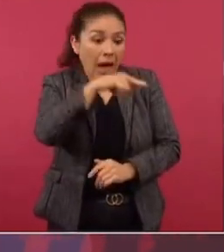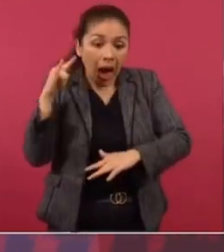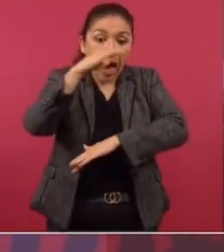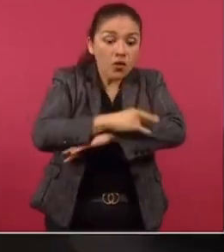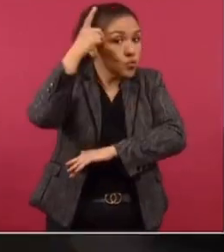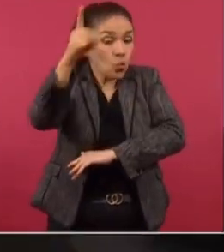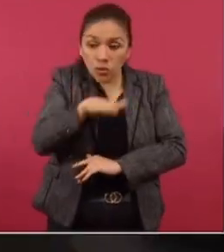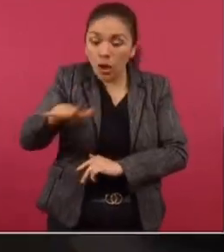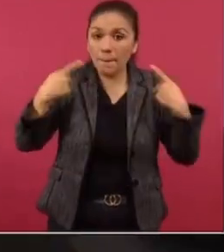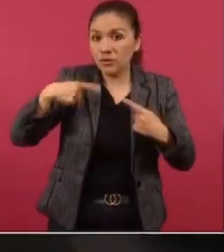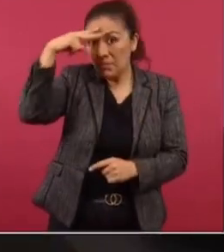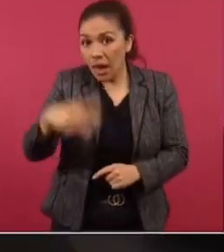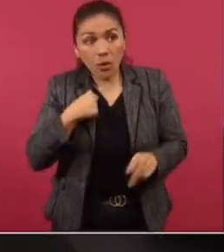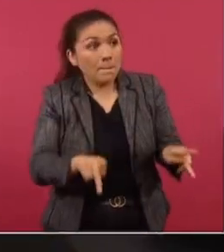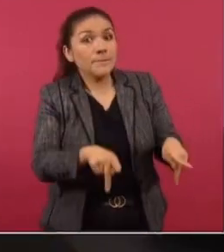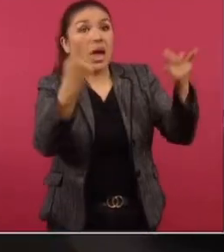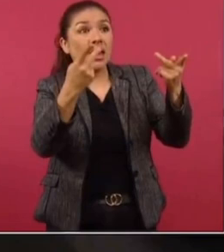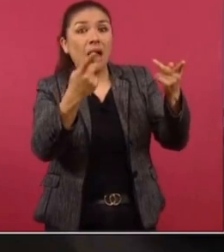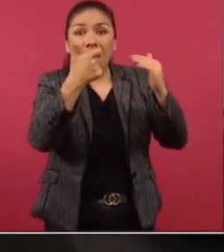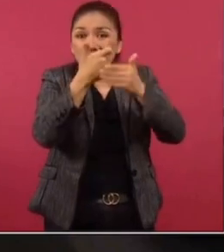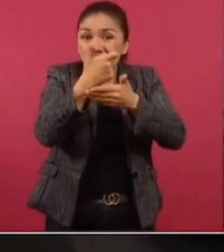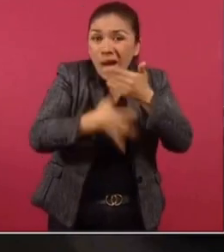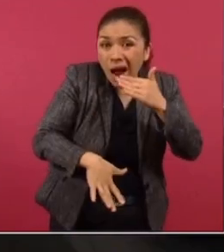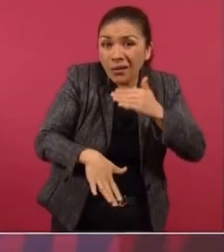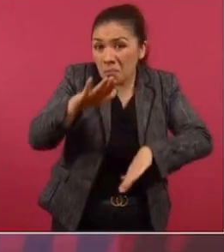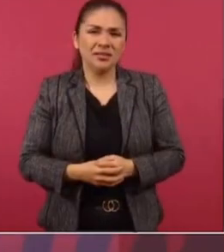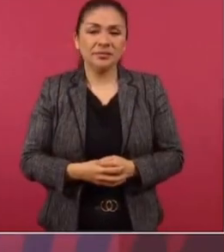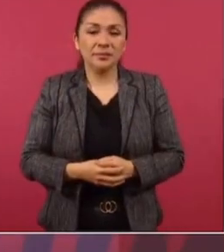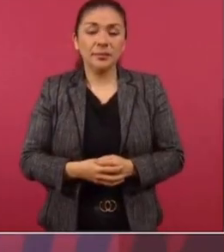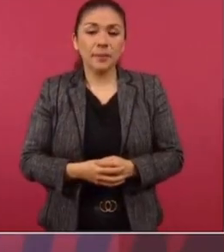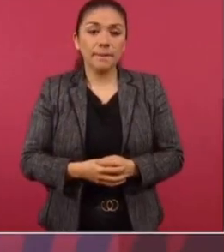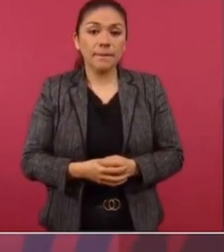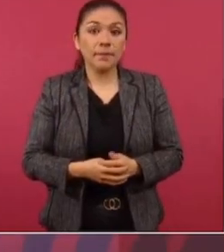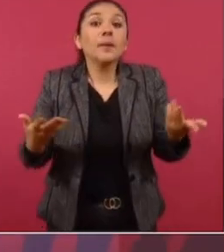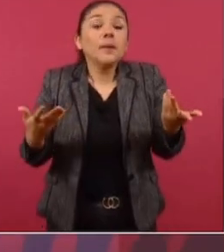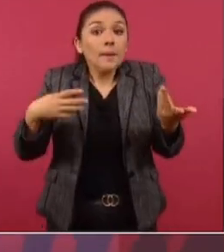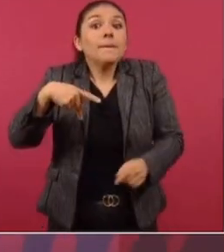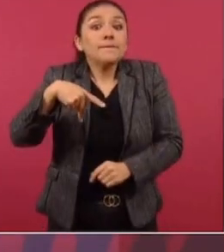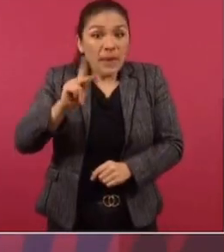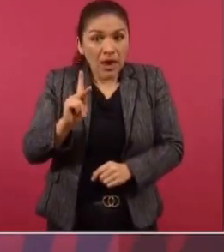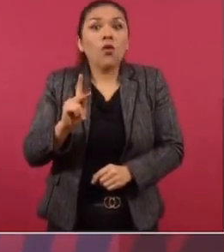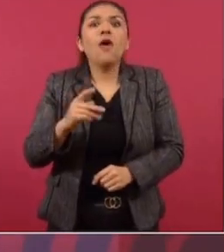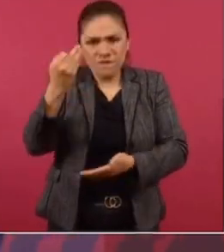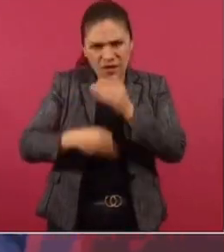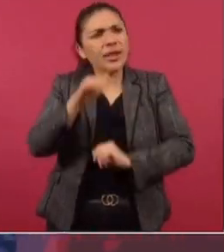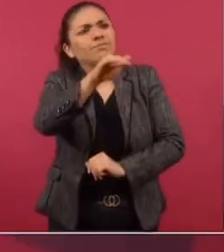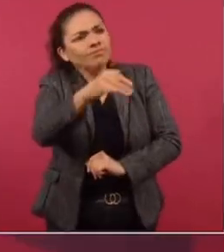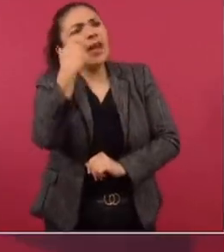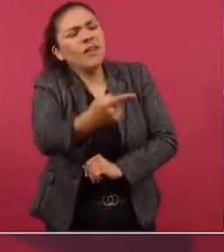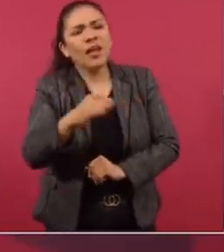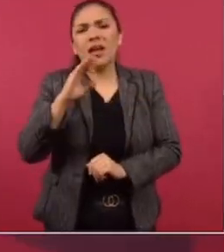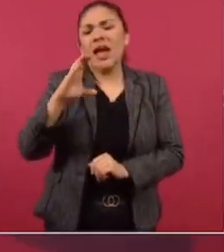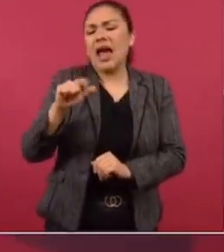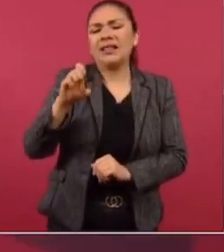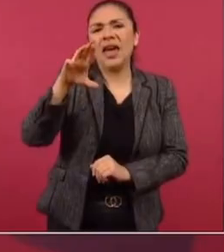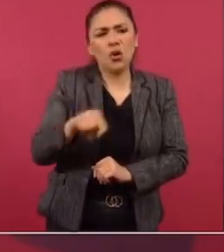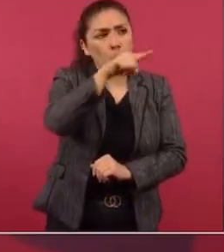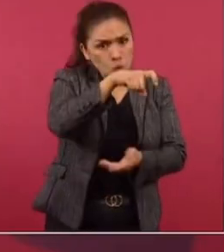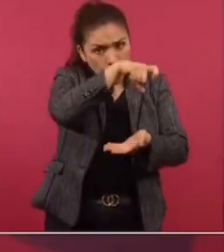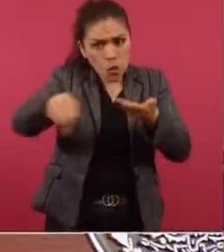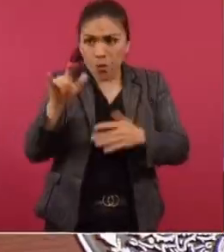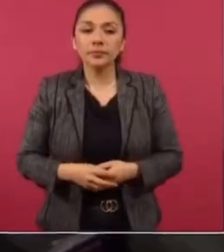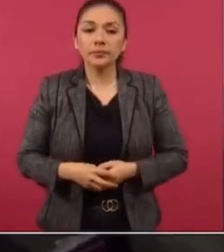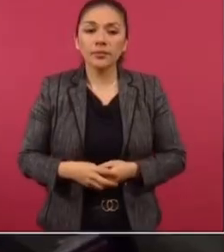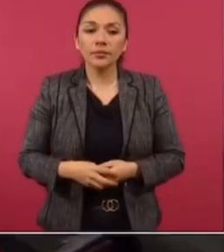a un precio menor a la avalúo. Pero nos dicen, a ver, Calderón, ¿por qué le compraste ese avión